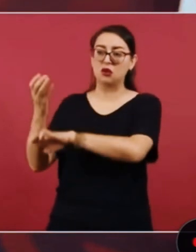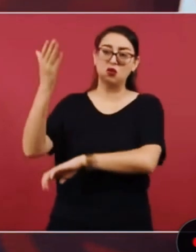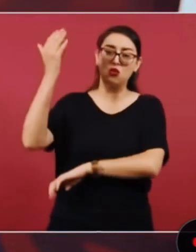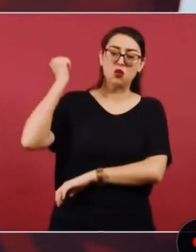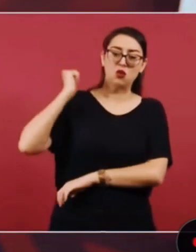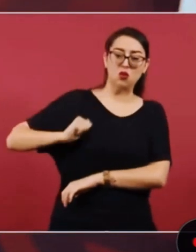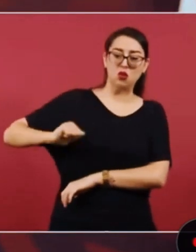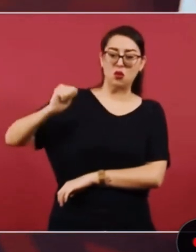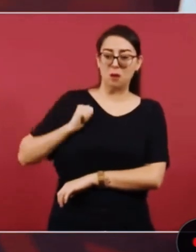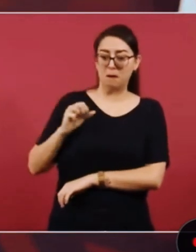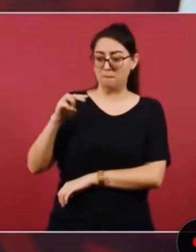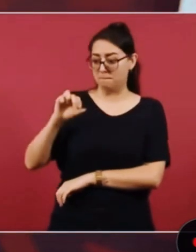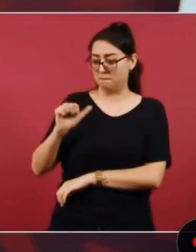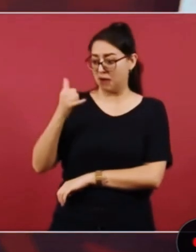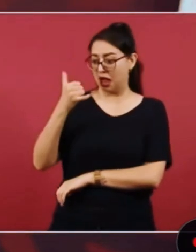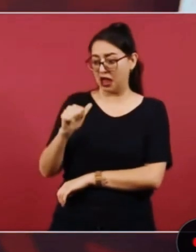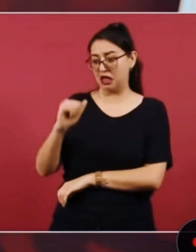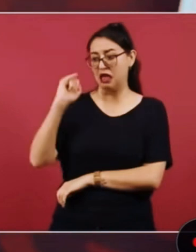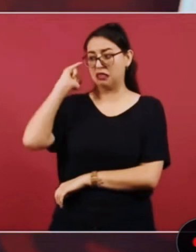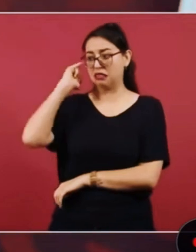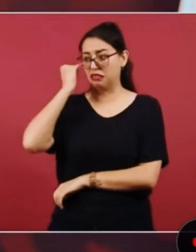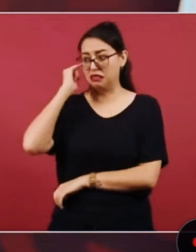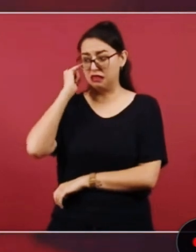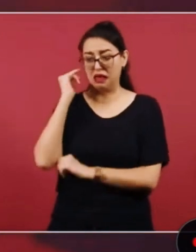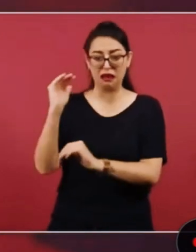y que se exalta ese pasado